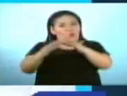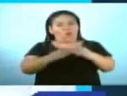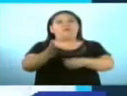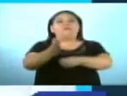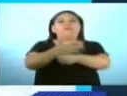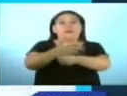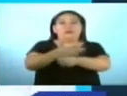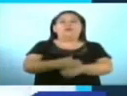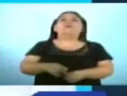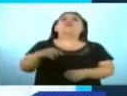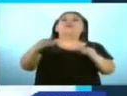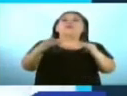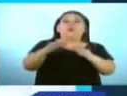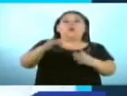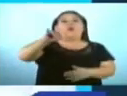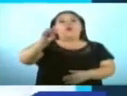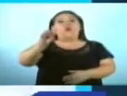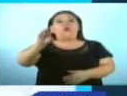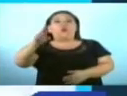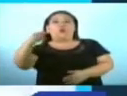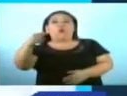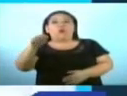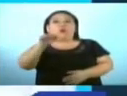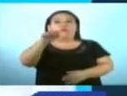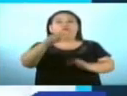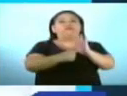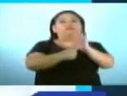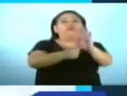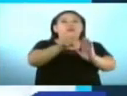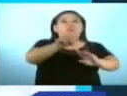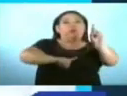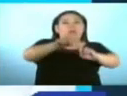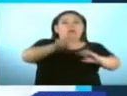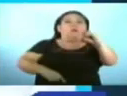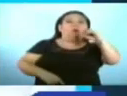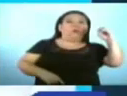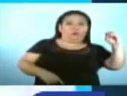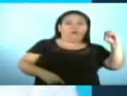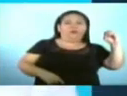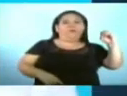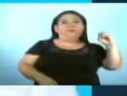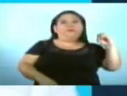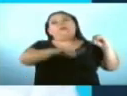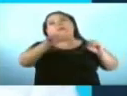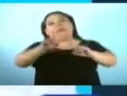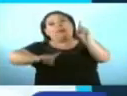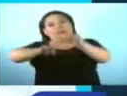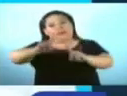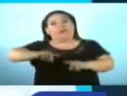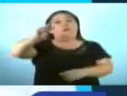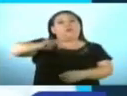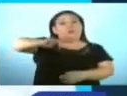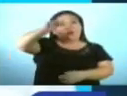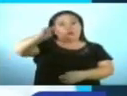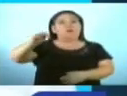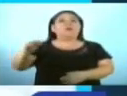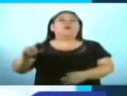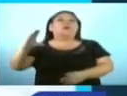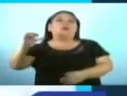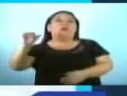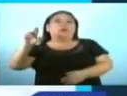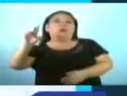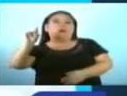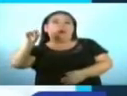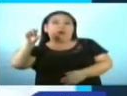Al igual que Jorge Castro, que representará a Santa Ana Oeste. Mientras que en Santa Ana Norte, es Carlos Landa